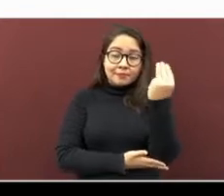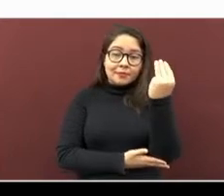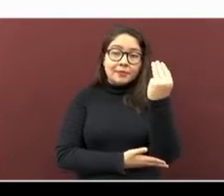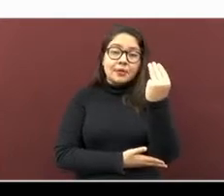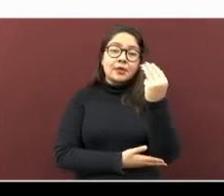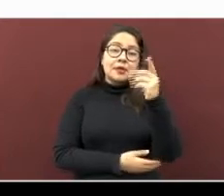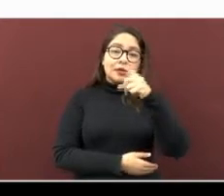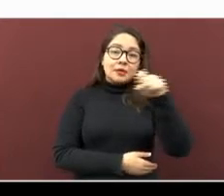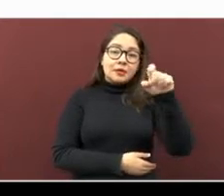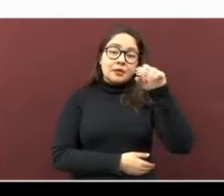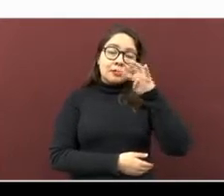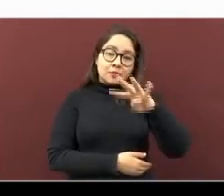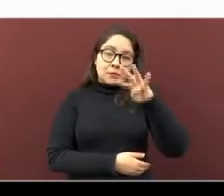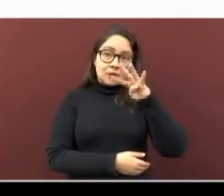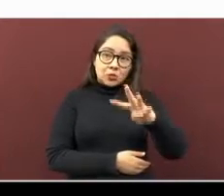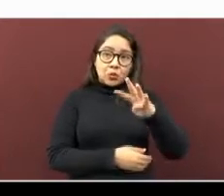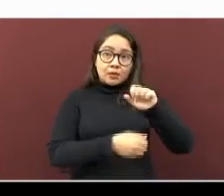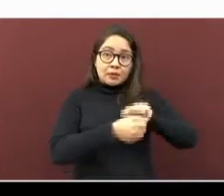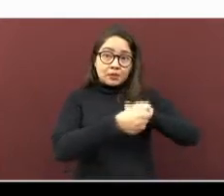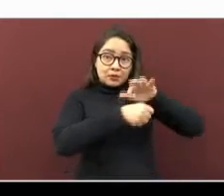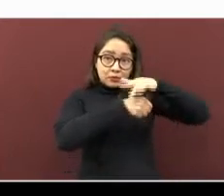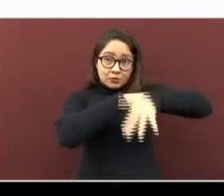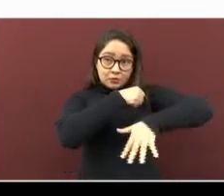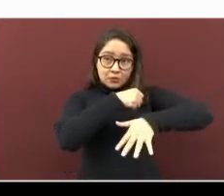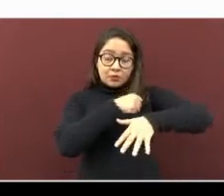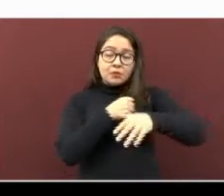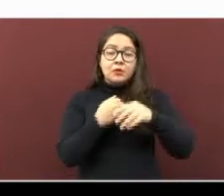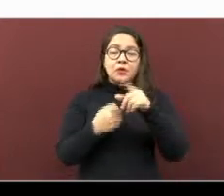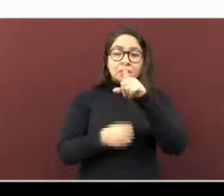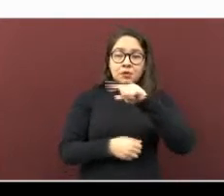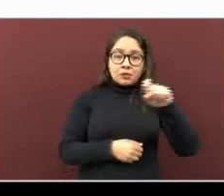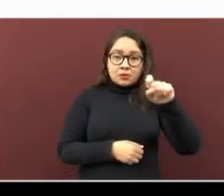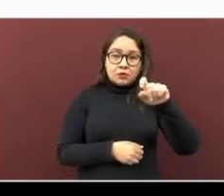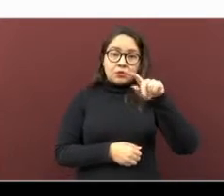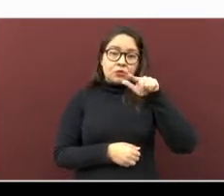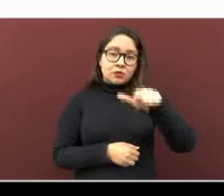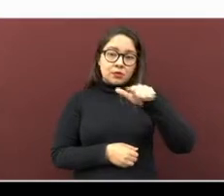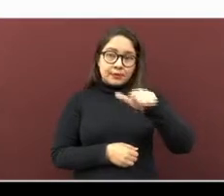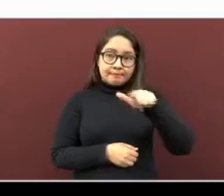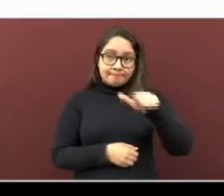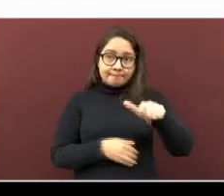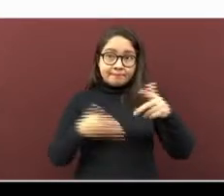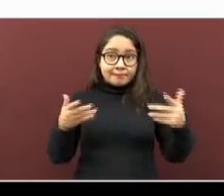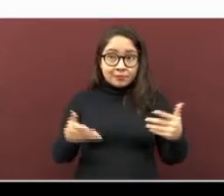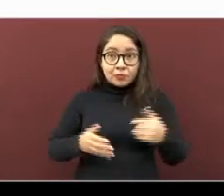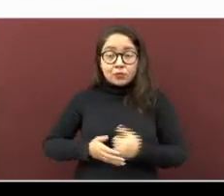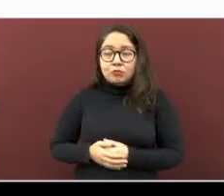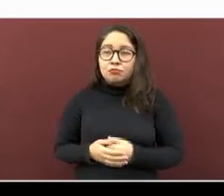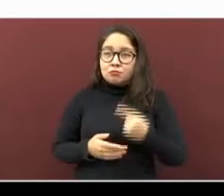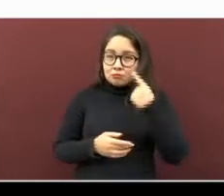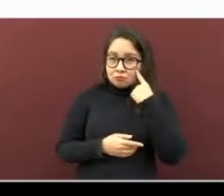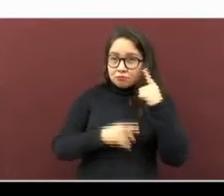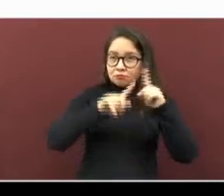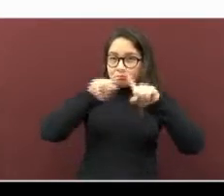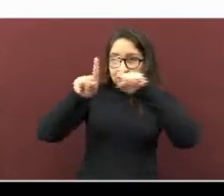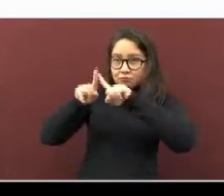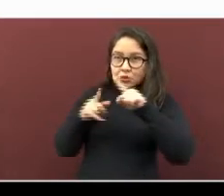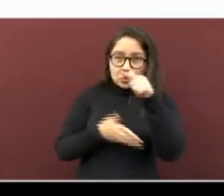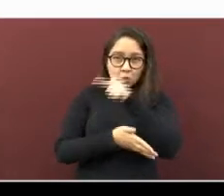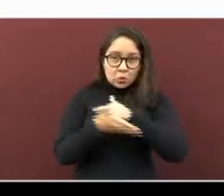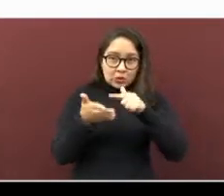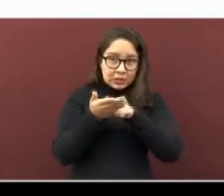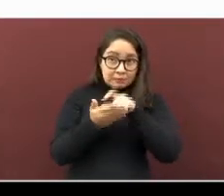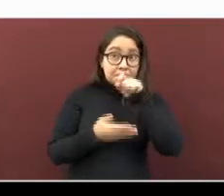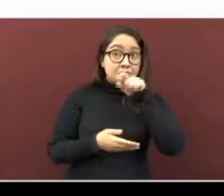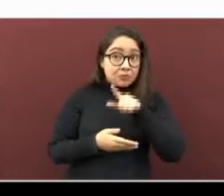119. Y San Andrés Tuxla, con 117. Entre otros municipios que